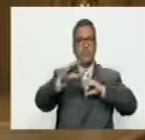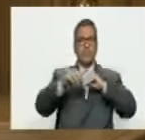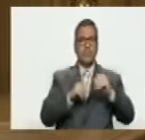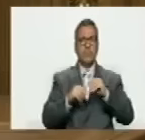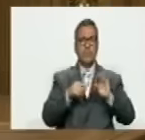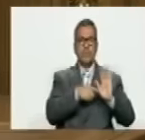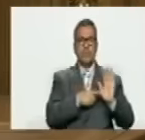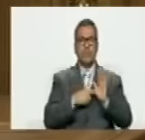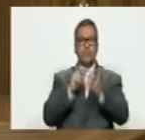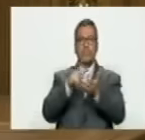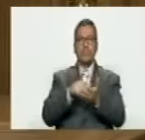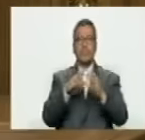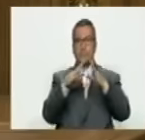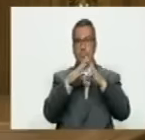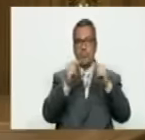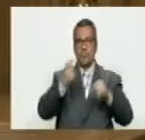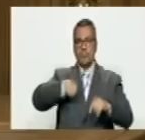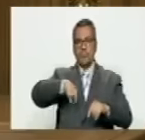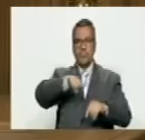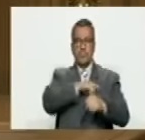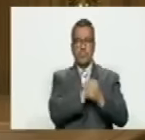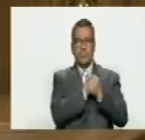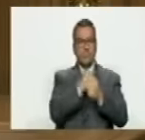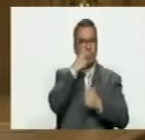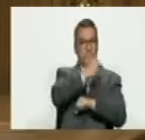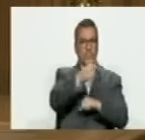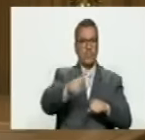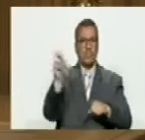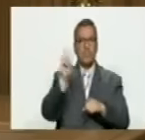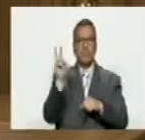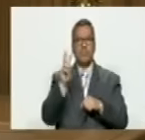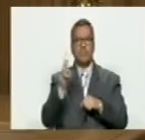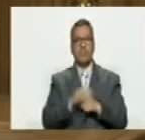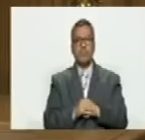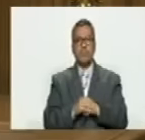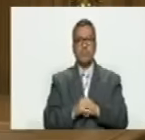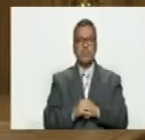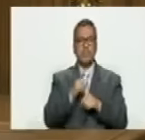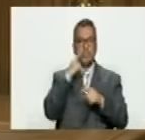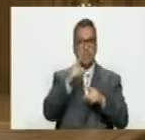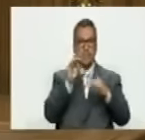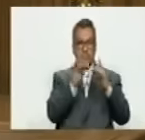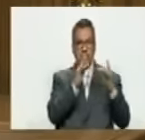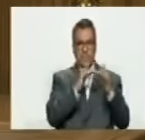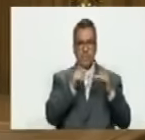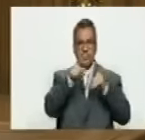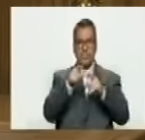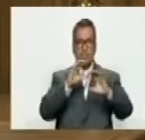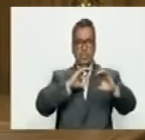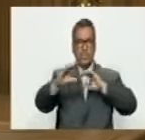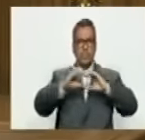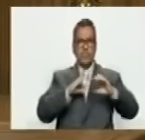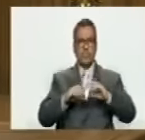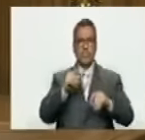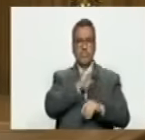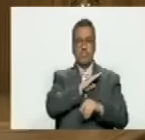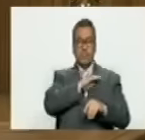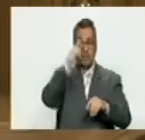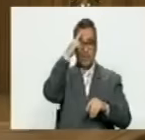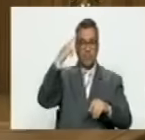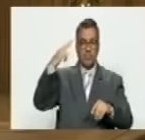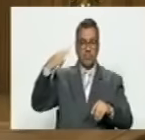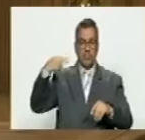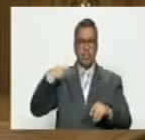presentes y a todo nuestro amado pueblo de venezuela que puede estar en contacto con esta comunicación para mí es un honor